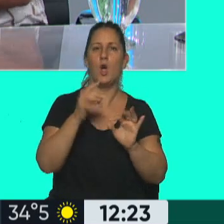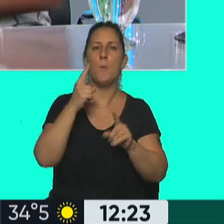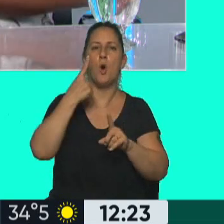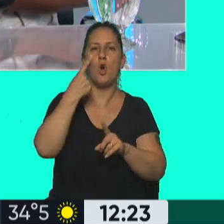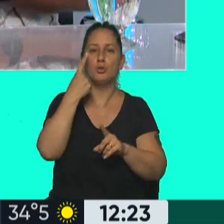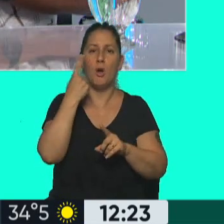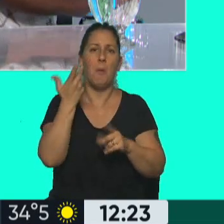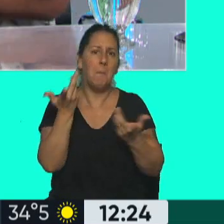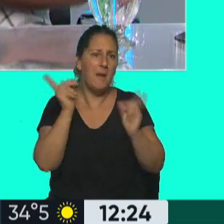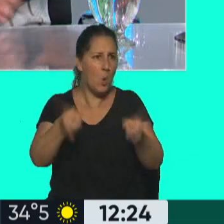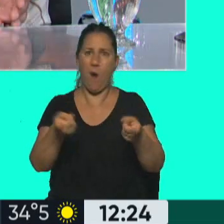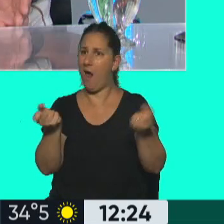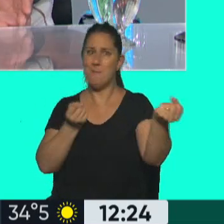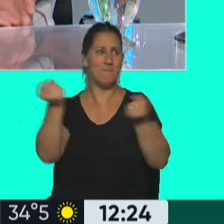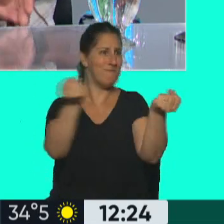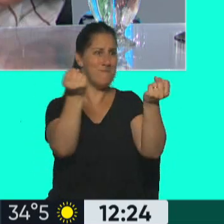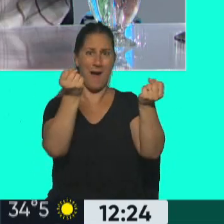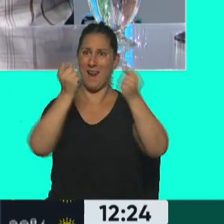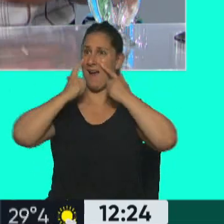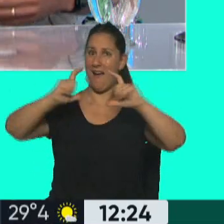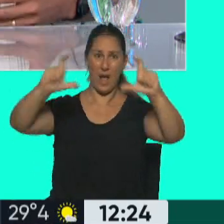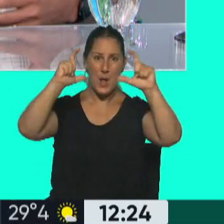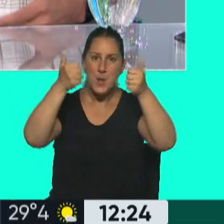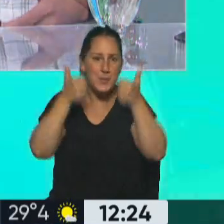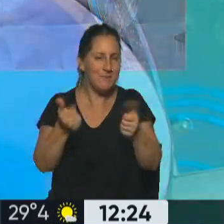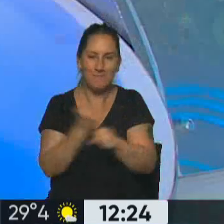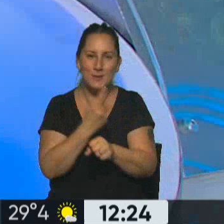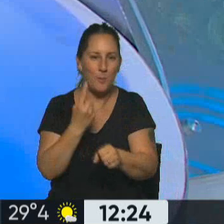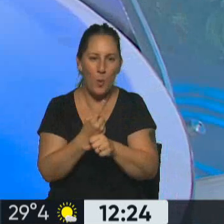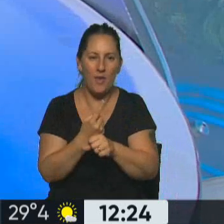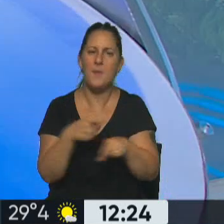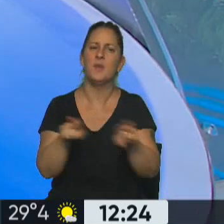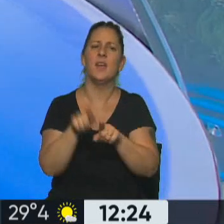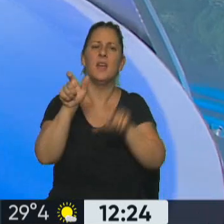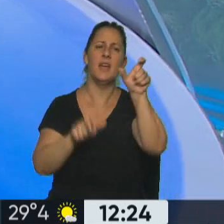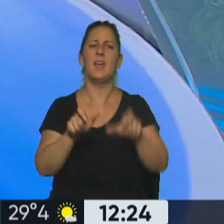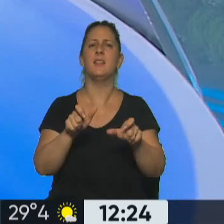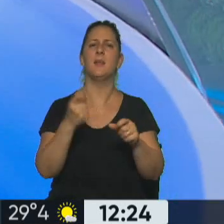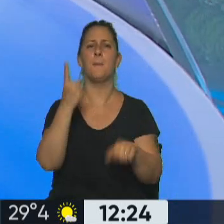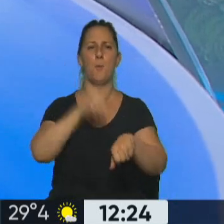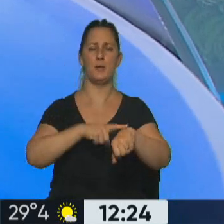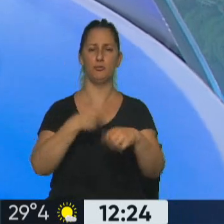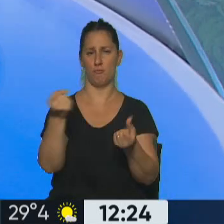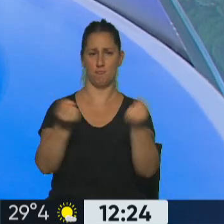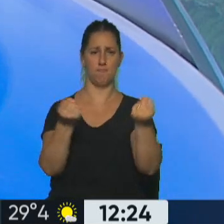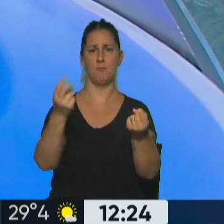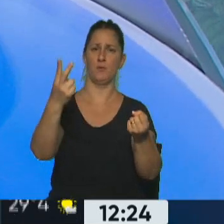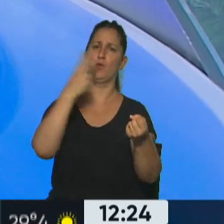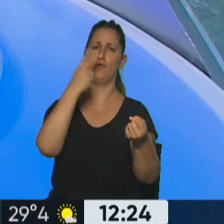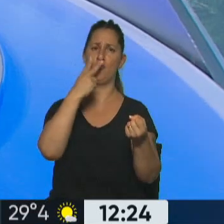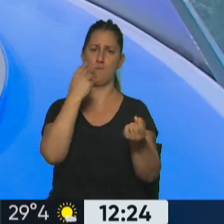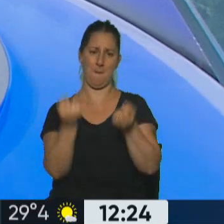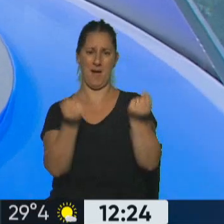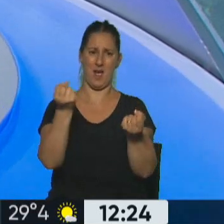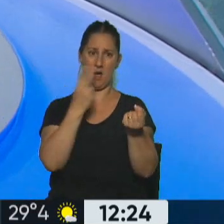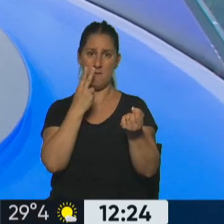en condiciones de manejar. Pero no estás en condiciones. Bueno, lo mismo cuando uno ve gente que va fumando, digo, tabaco, lo que sea, arriba del